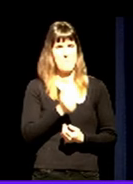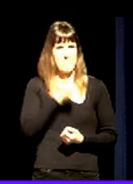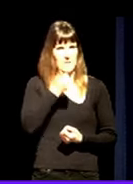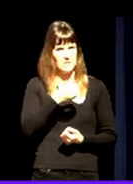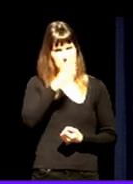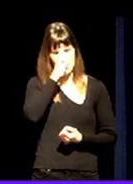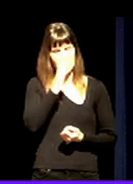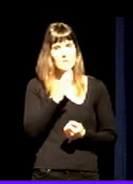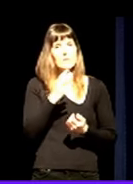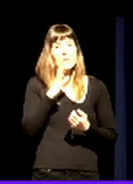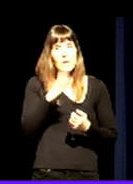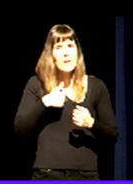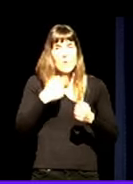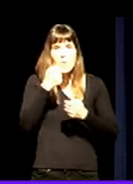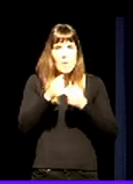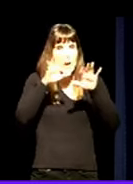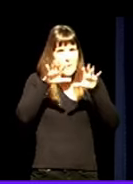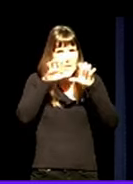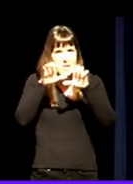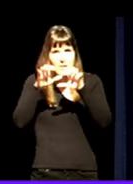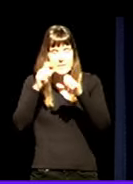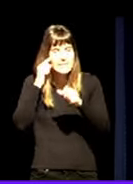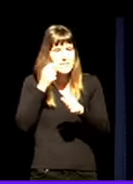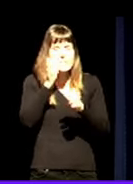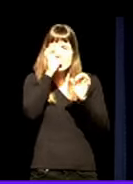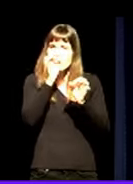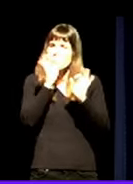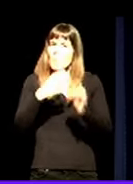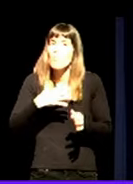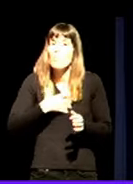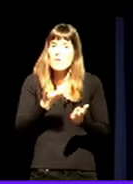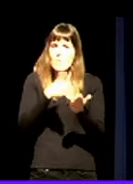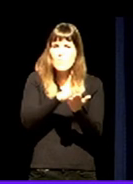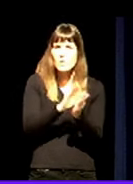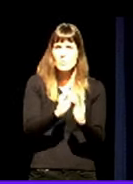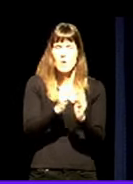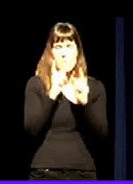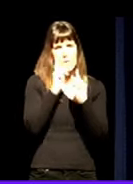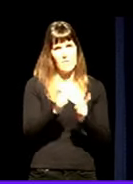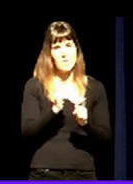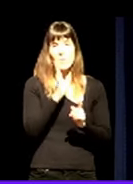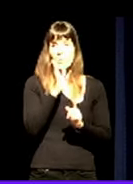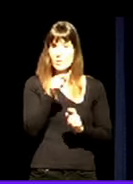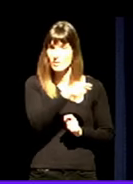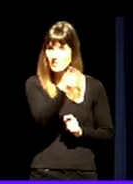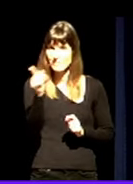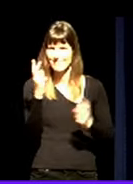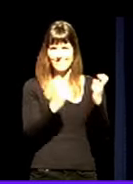Porque lo que aprendo, lo que sé, es que esa muerte quizás podía haberse prevenido. Y por eso estamos hoy aquí todas y todas.